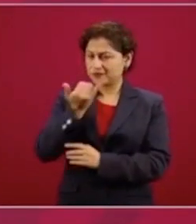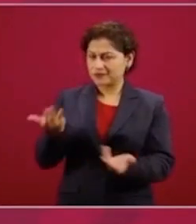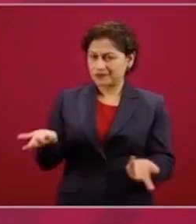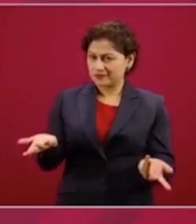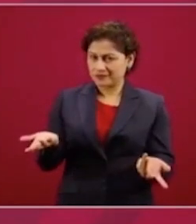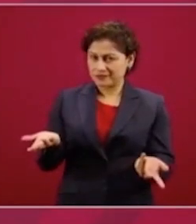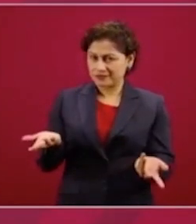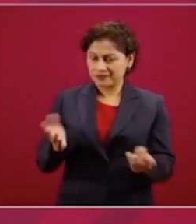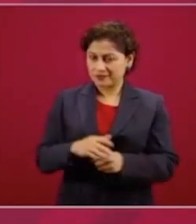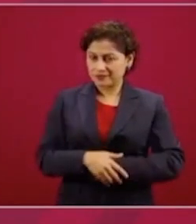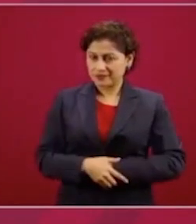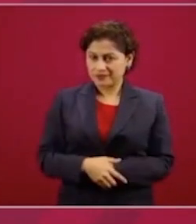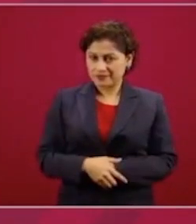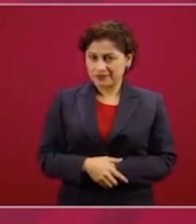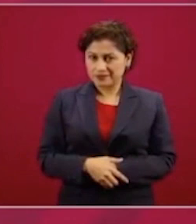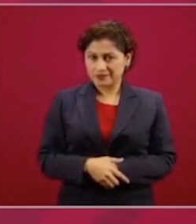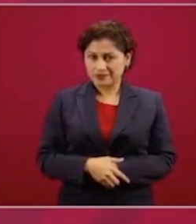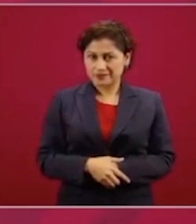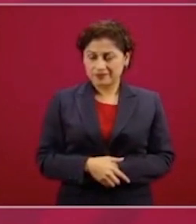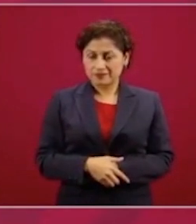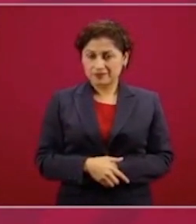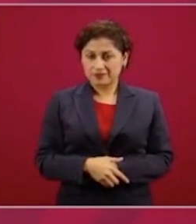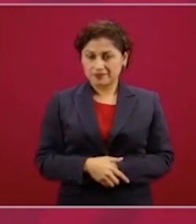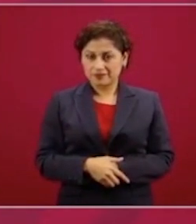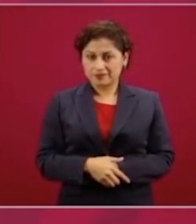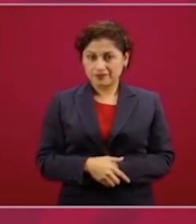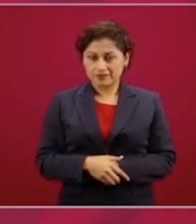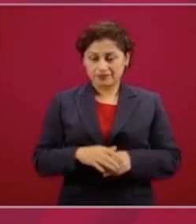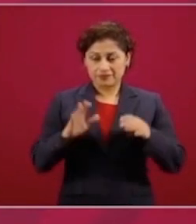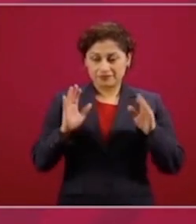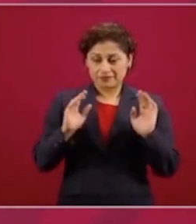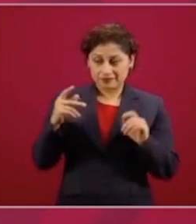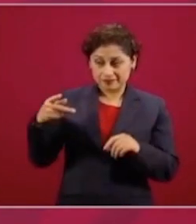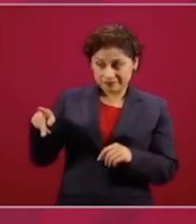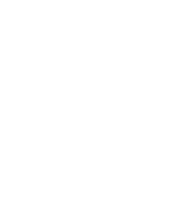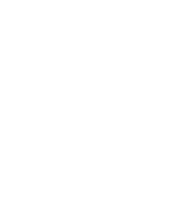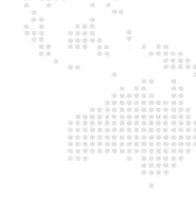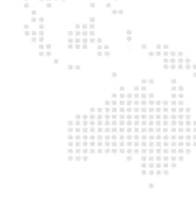Es mucha la prepotencia.